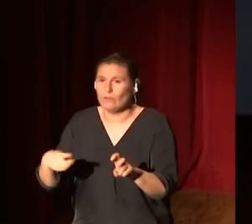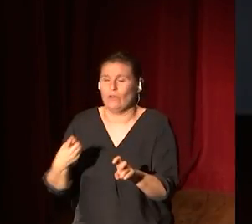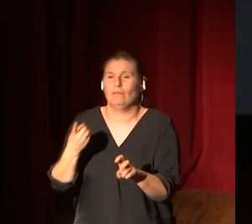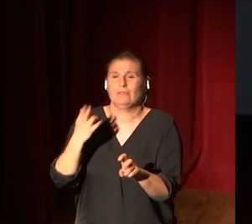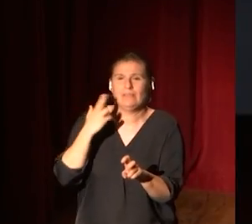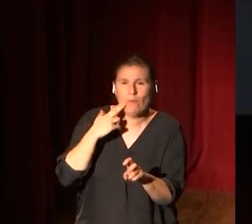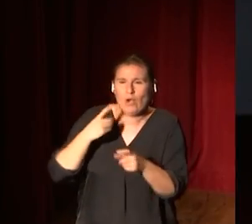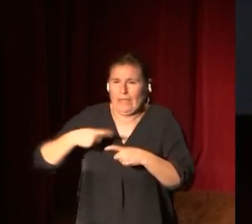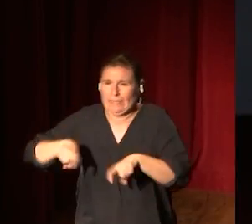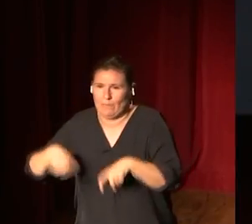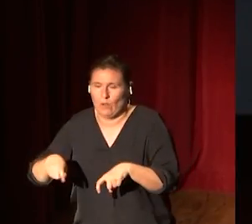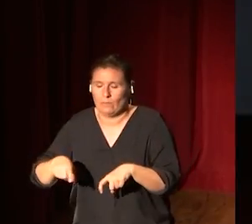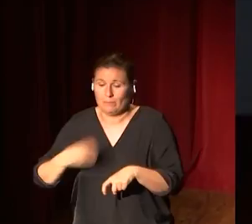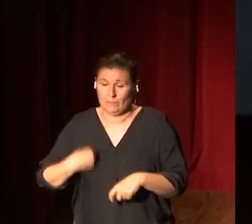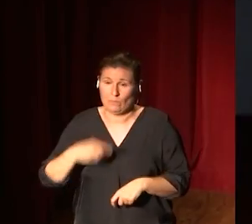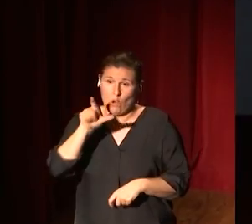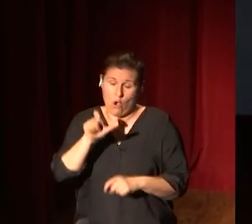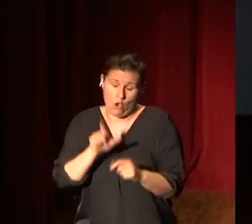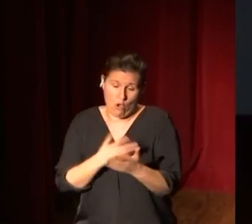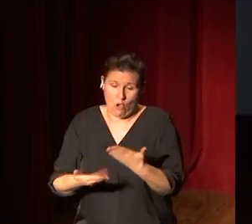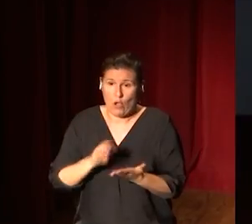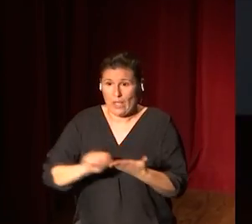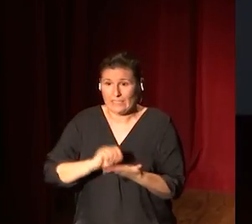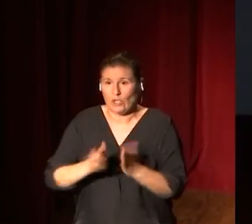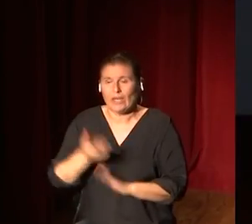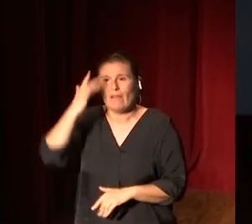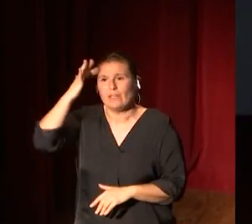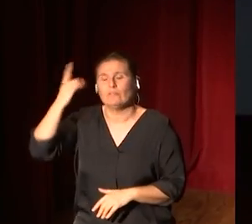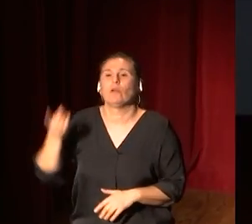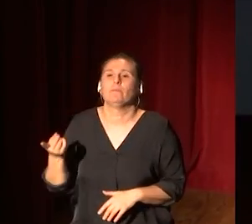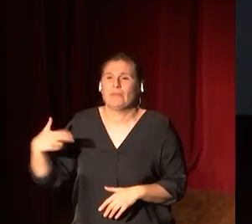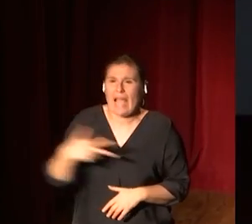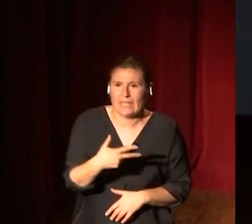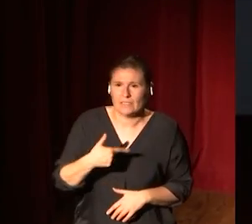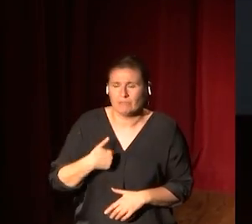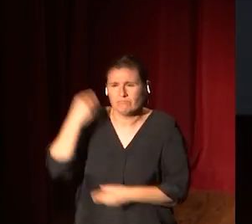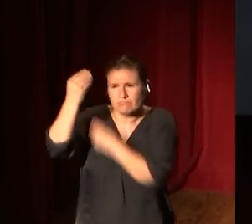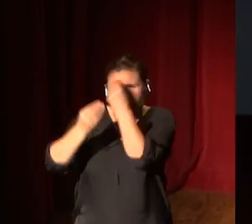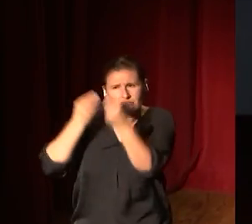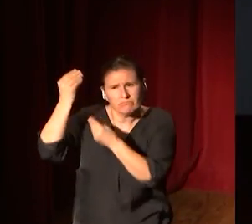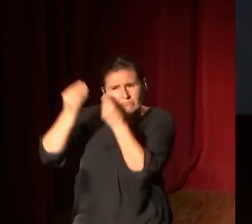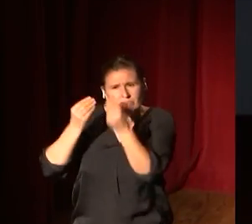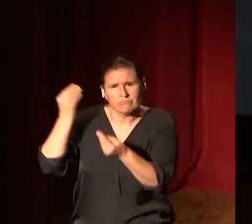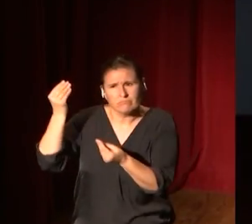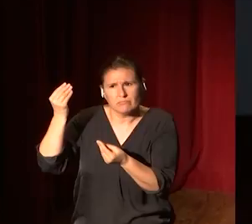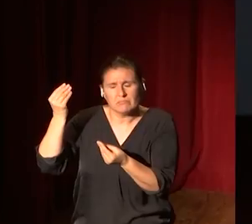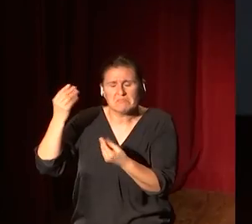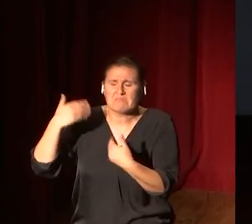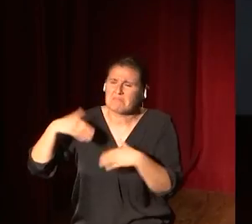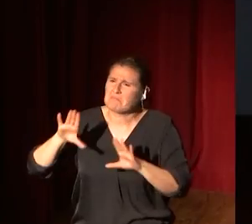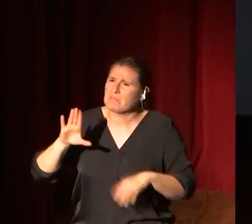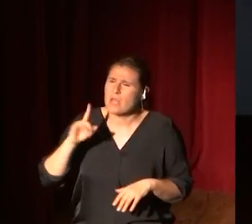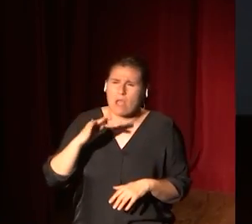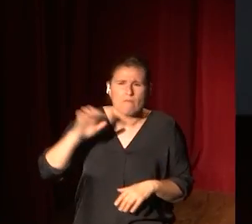filósofo danés, le da a la cabeza, en todas las reflexiones, es decir, por mucho que